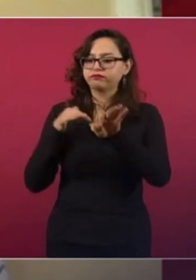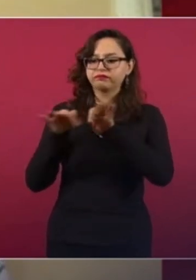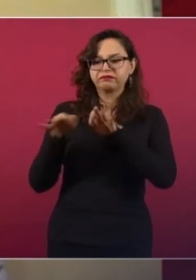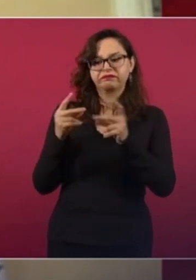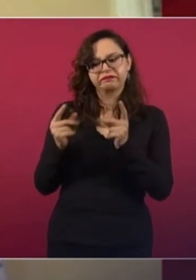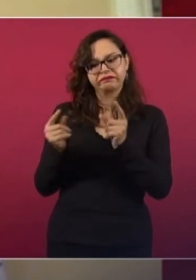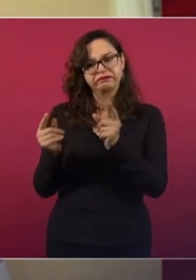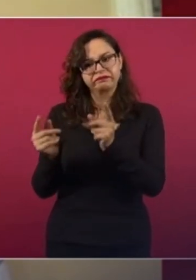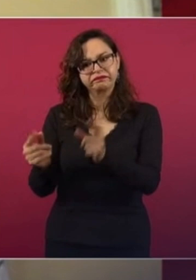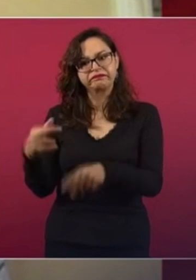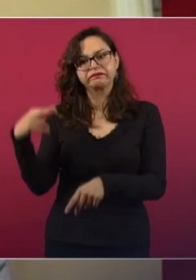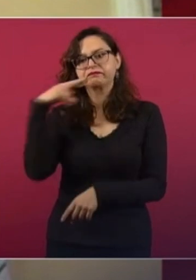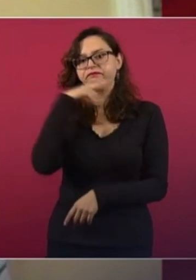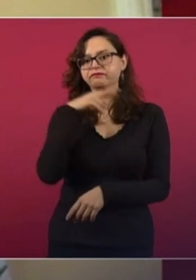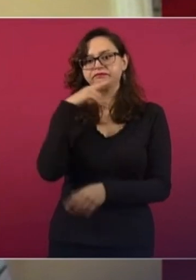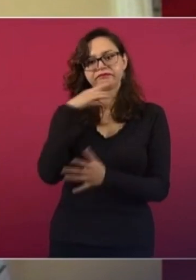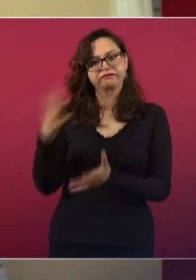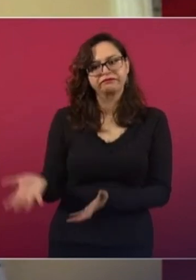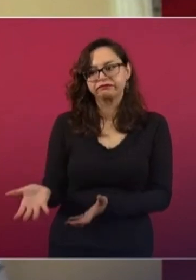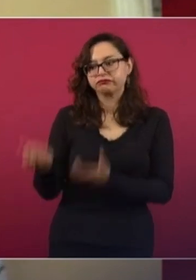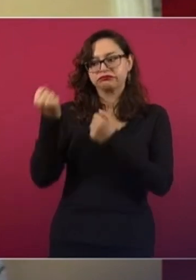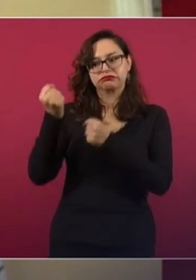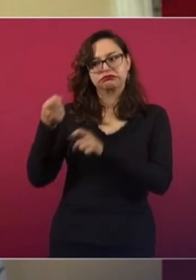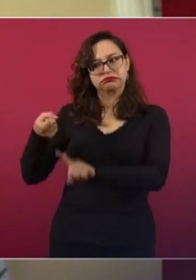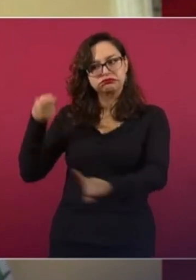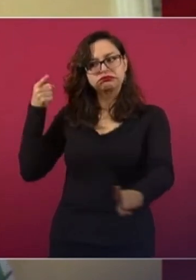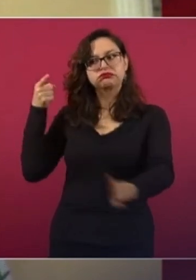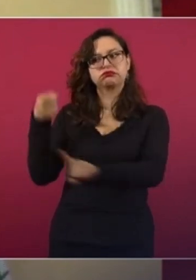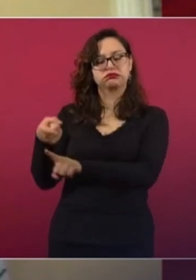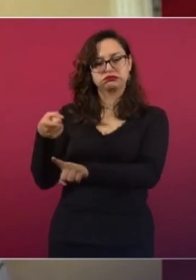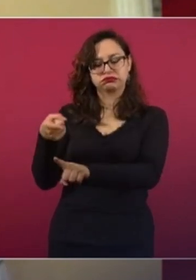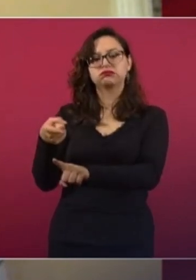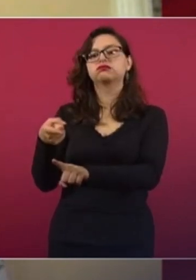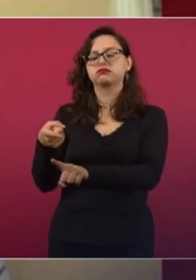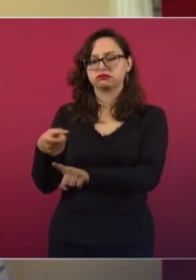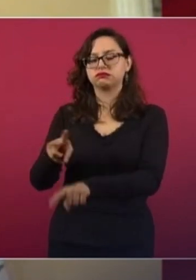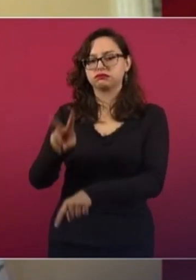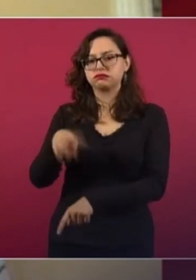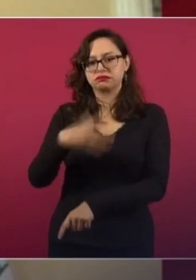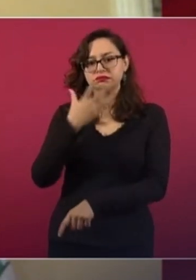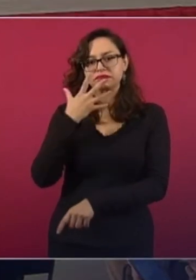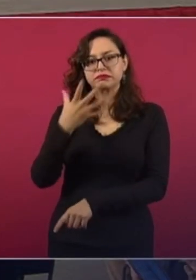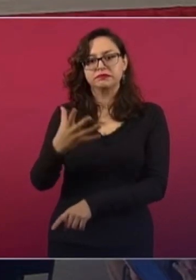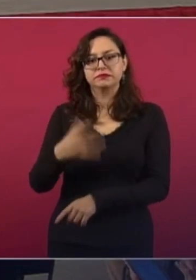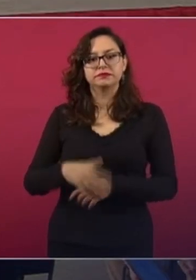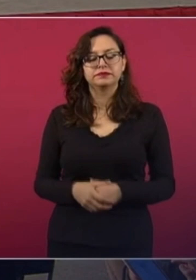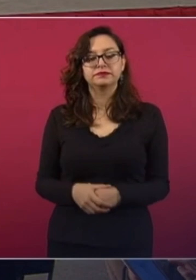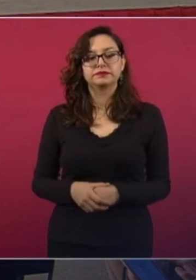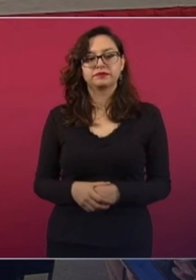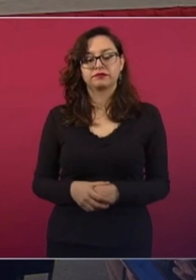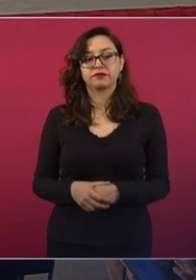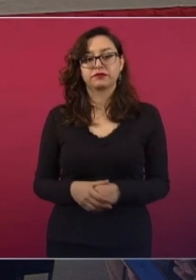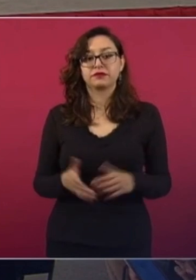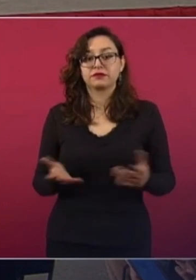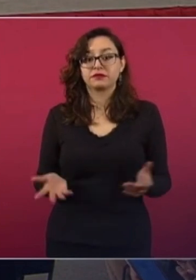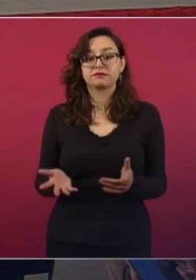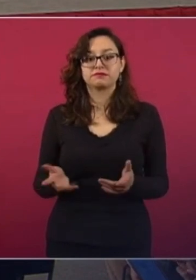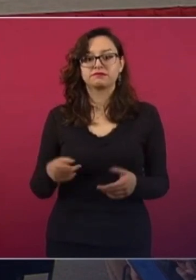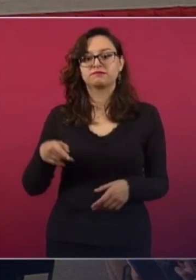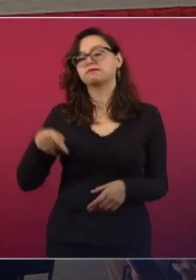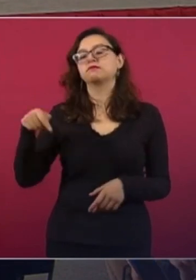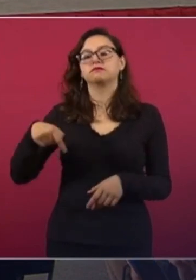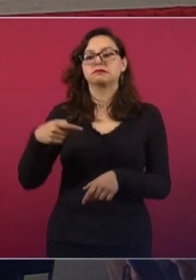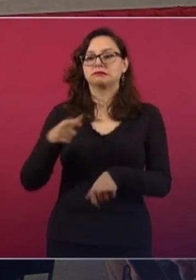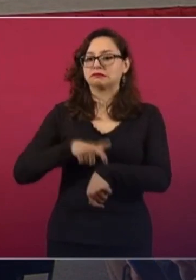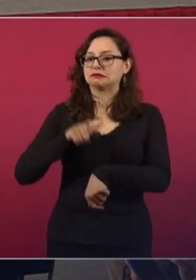y con la firme intención de rescatar a los mineros. Aquí el tiempo es muy